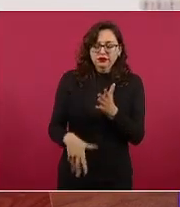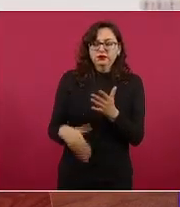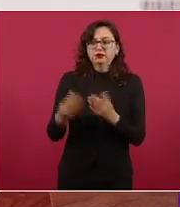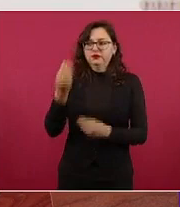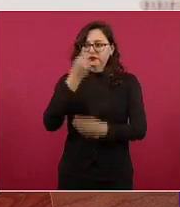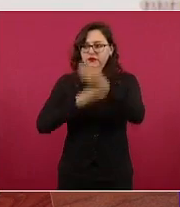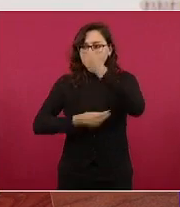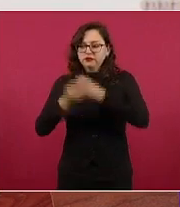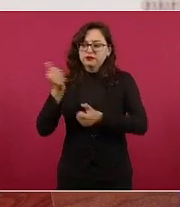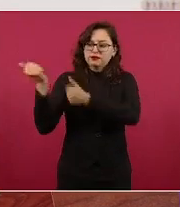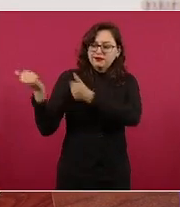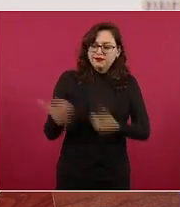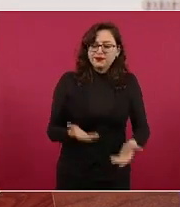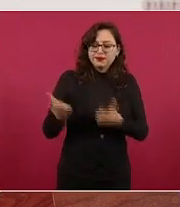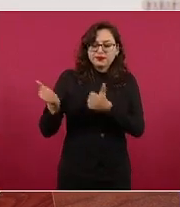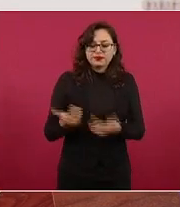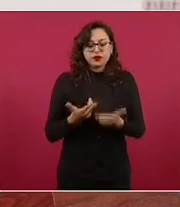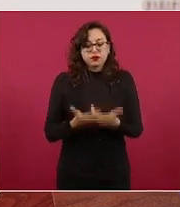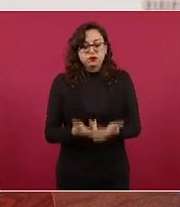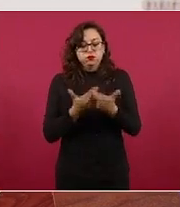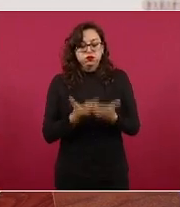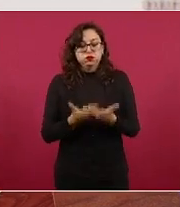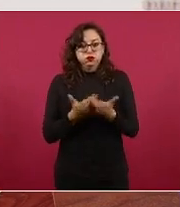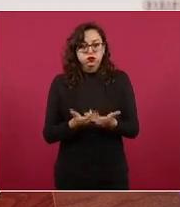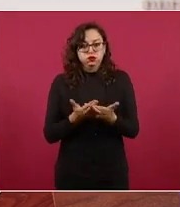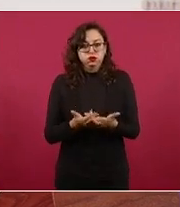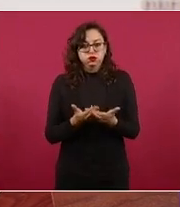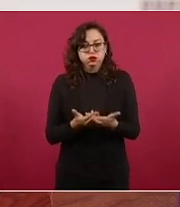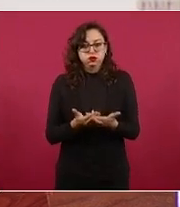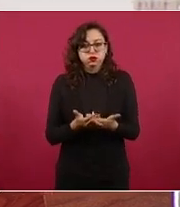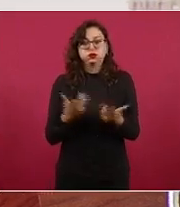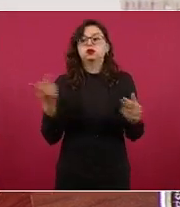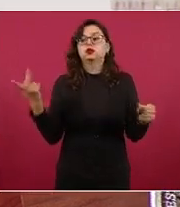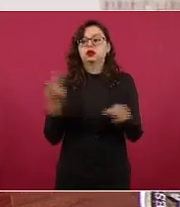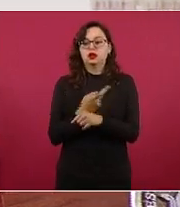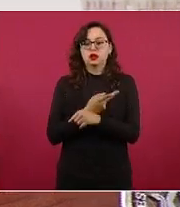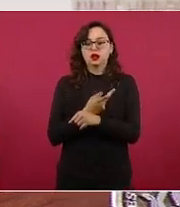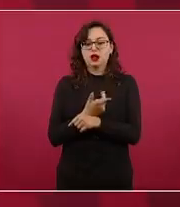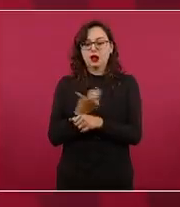seguir controlando los precios y que no se nos